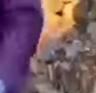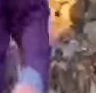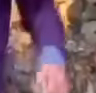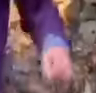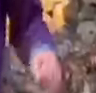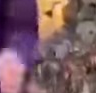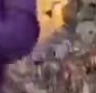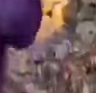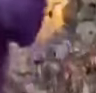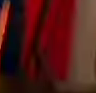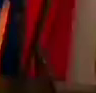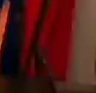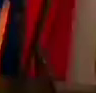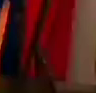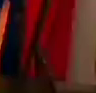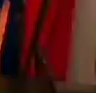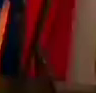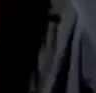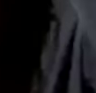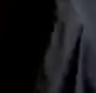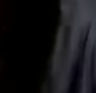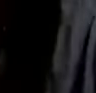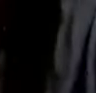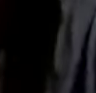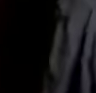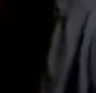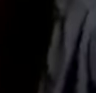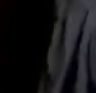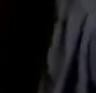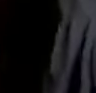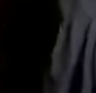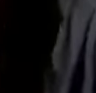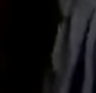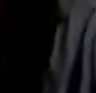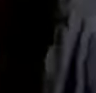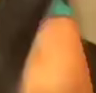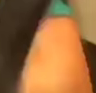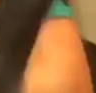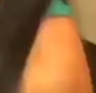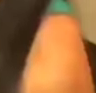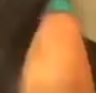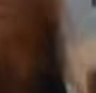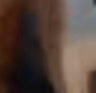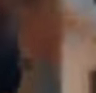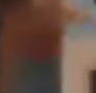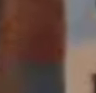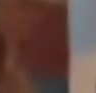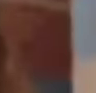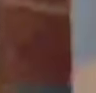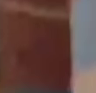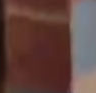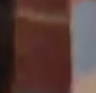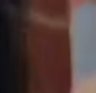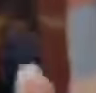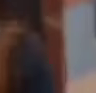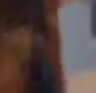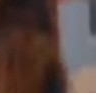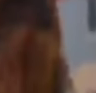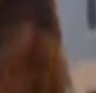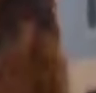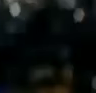mundo de una patria soberana sobre mi Venezuela se alinean las